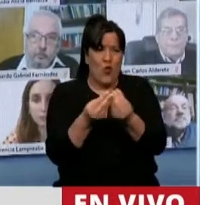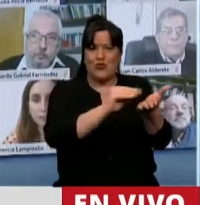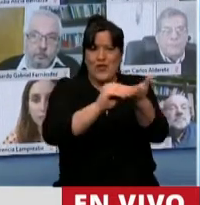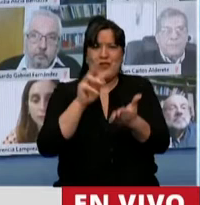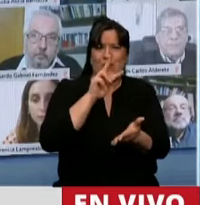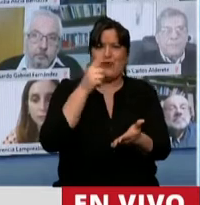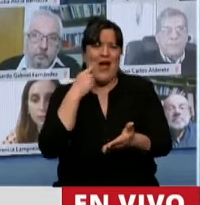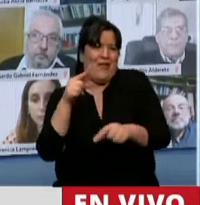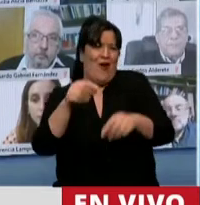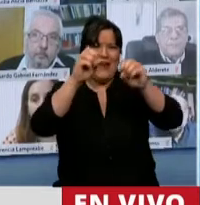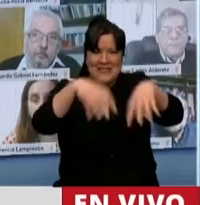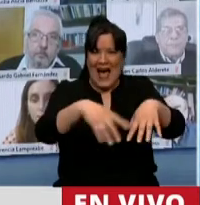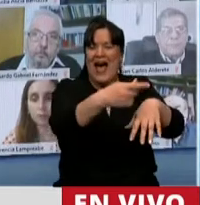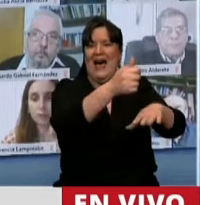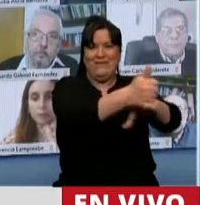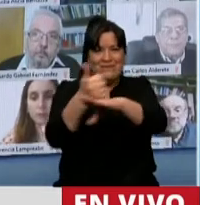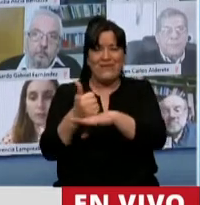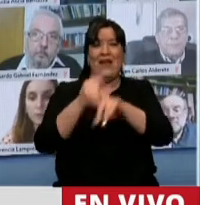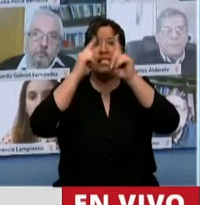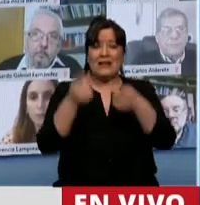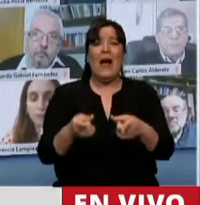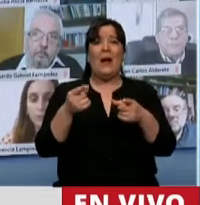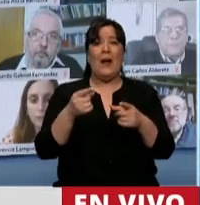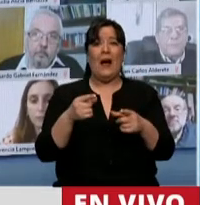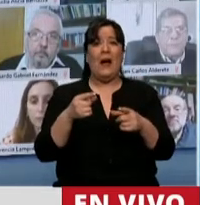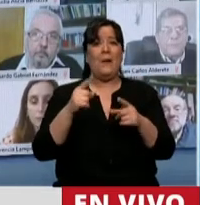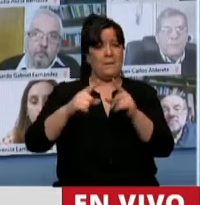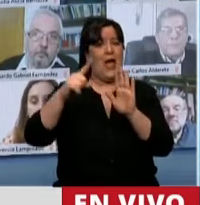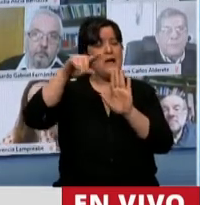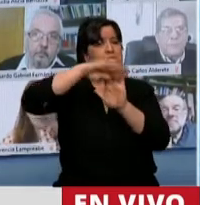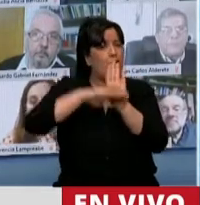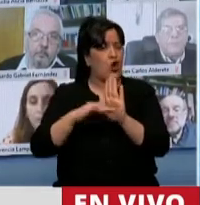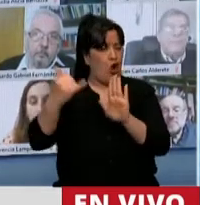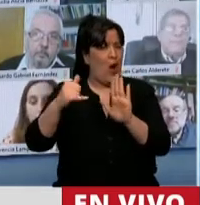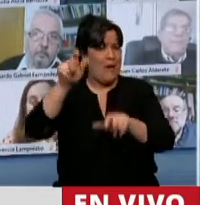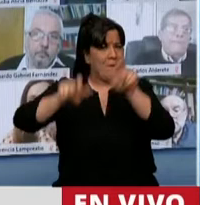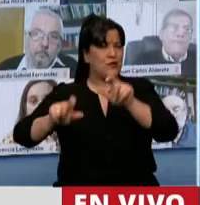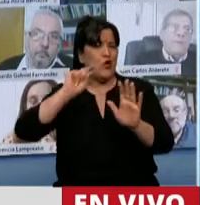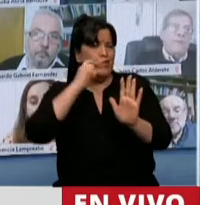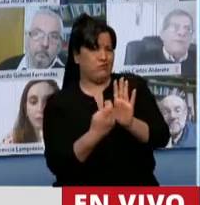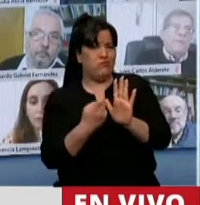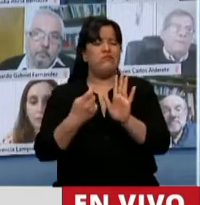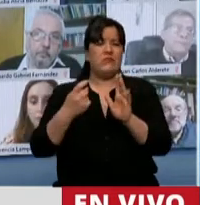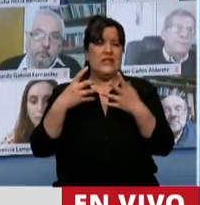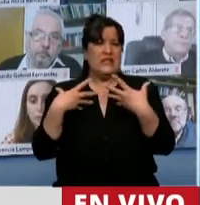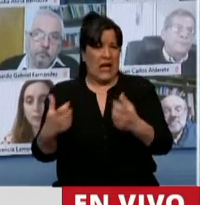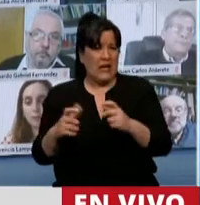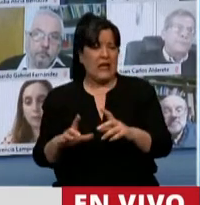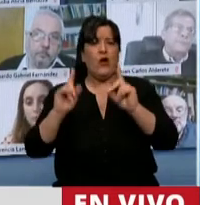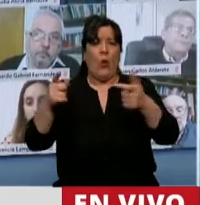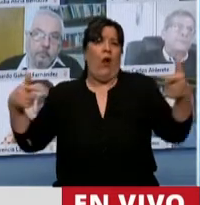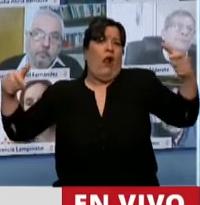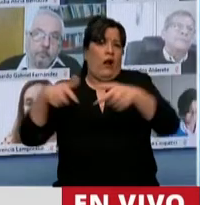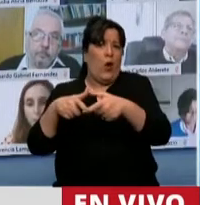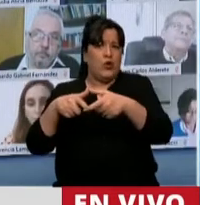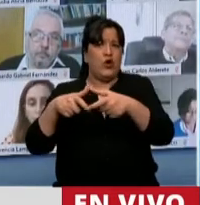momento en la sesión. Inclusive los que están violando los protocolos sanitarios. Reuniéndose